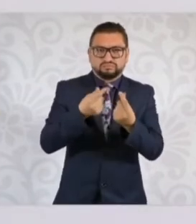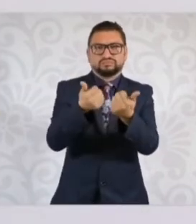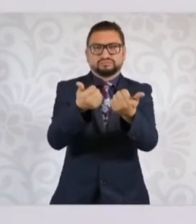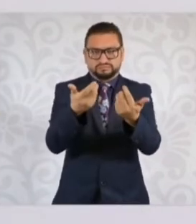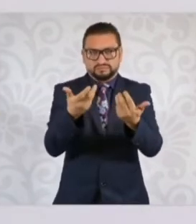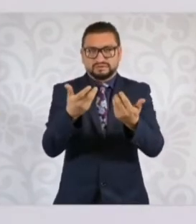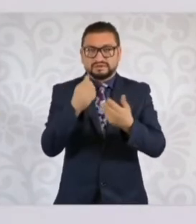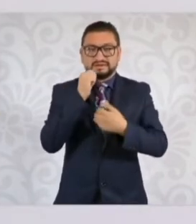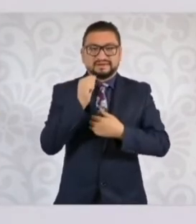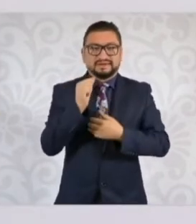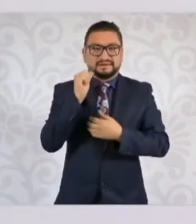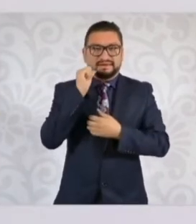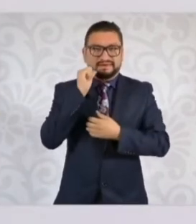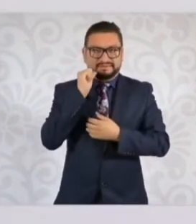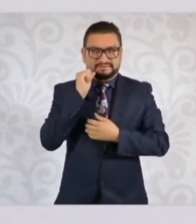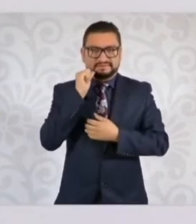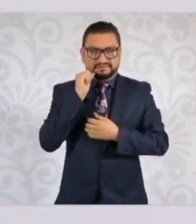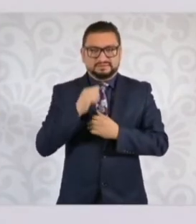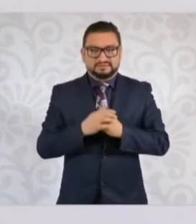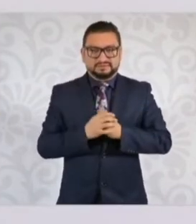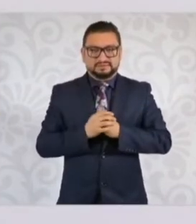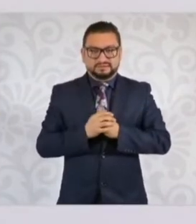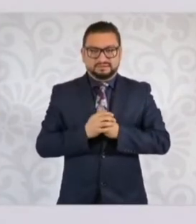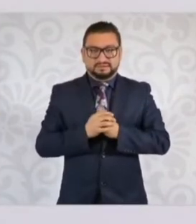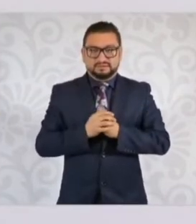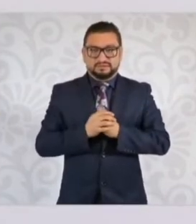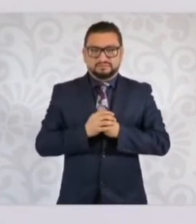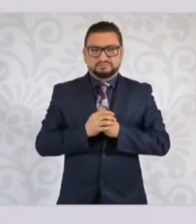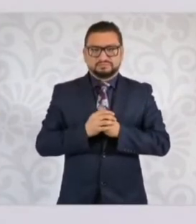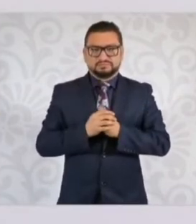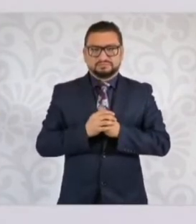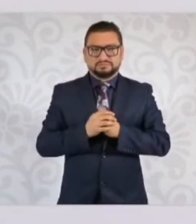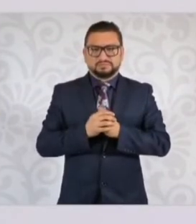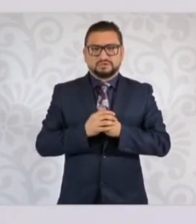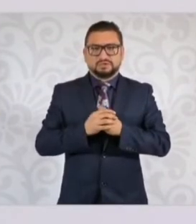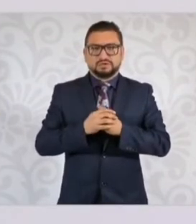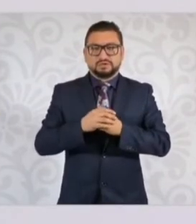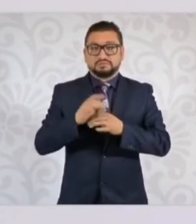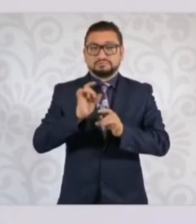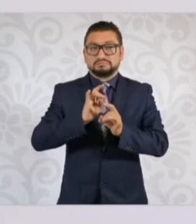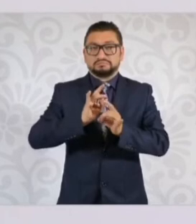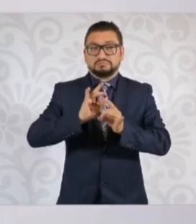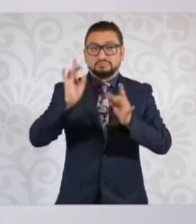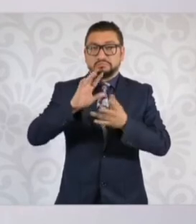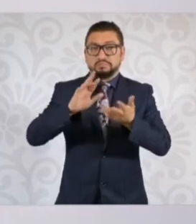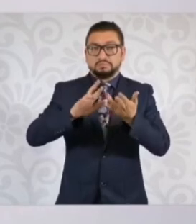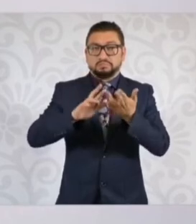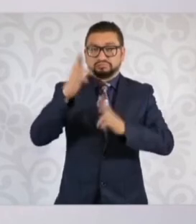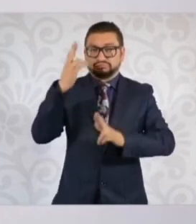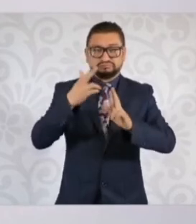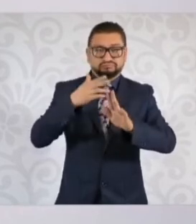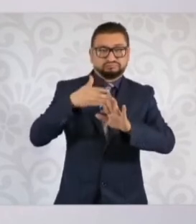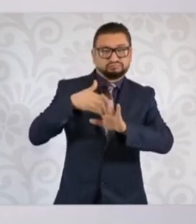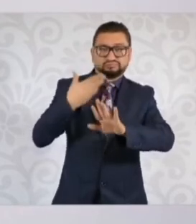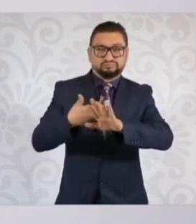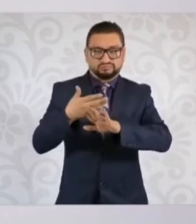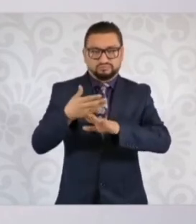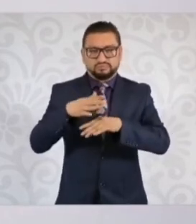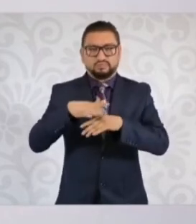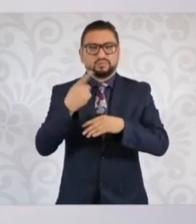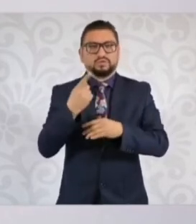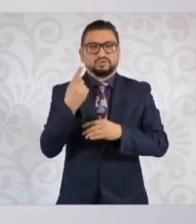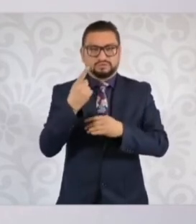lo llama un golpe de Estado. Porque incluso